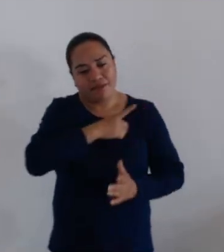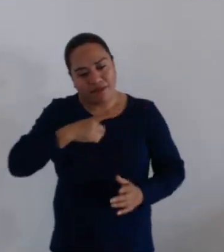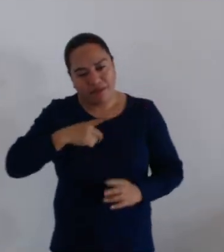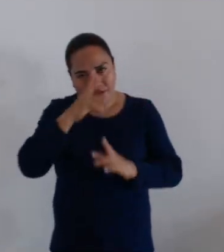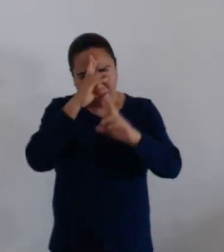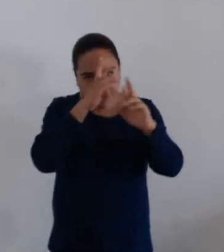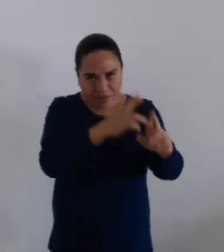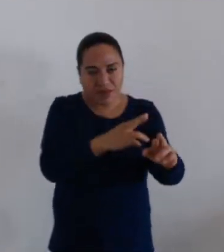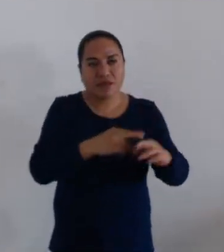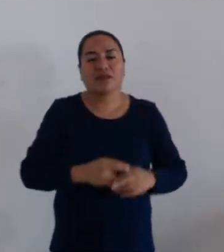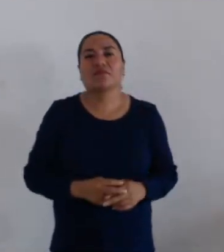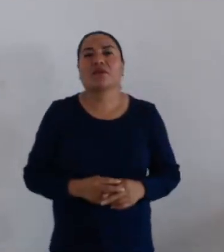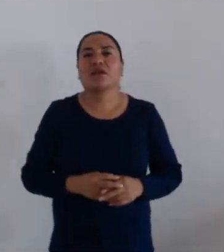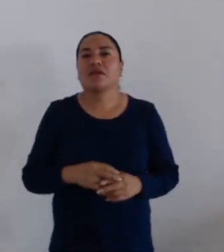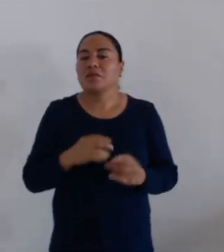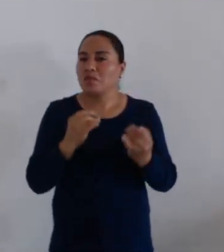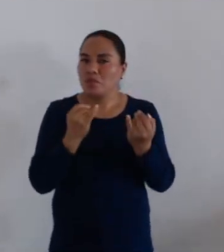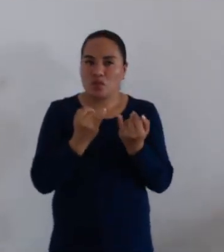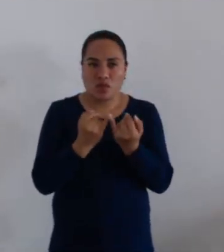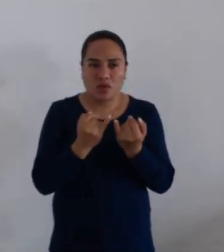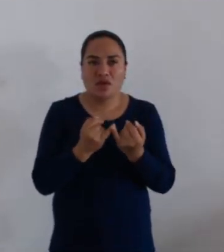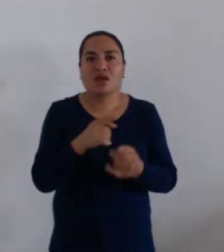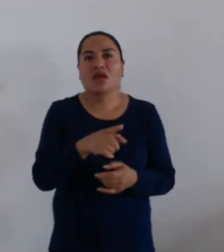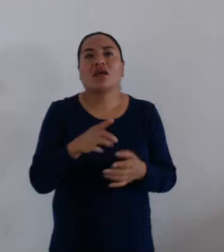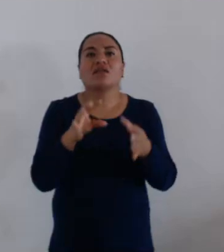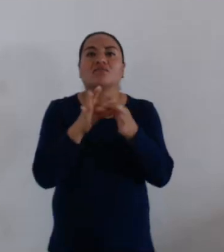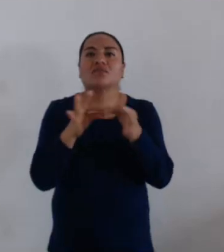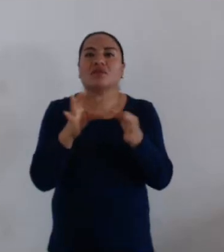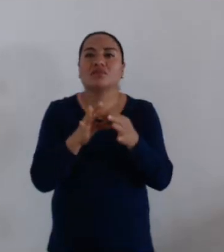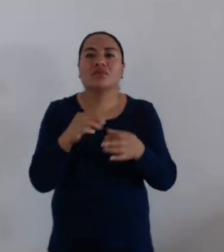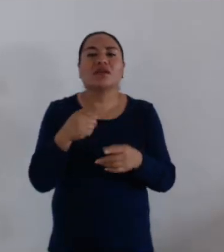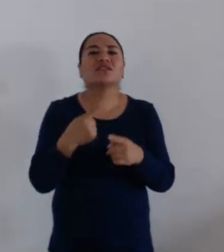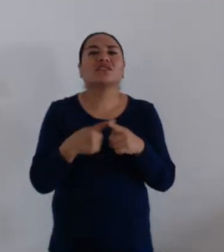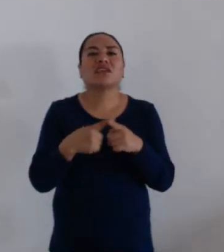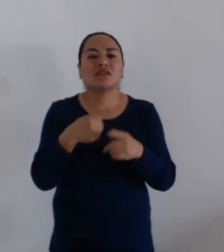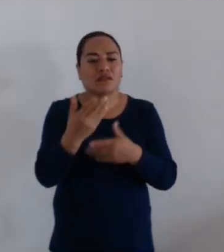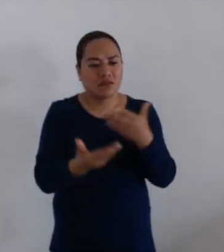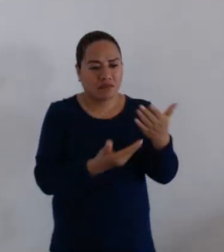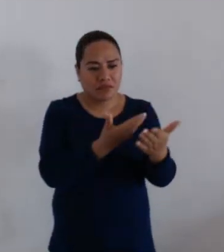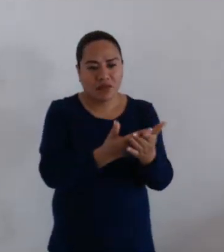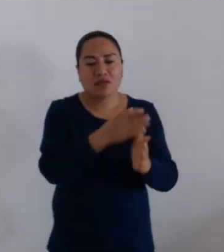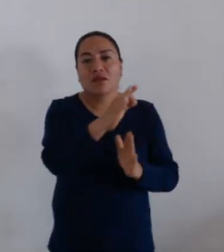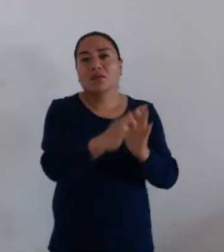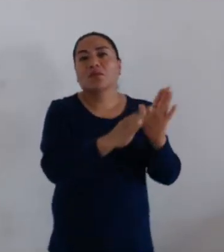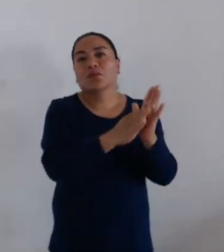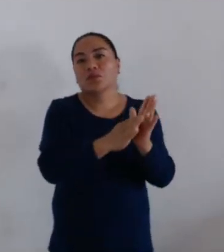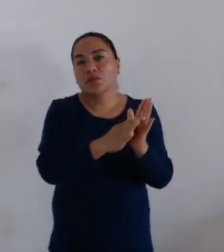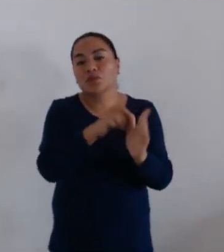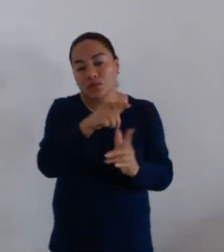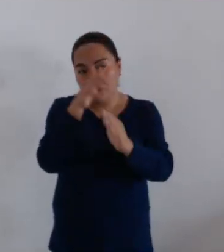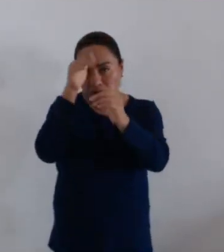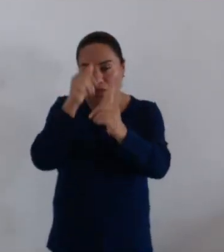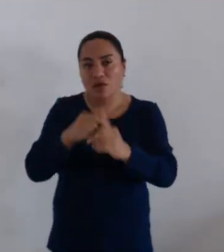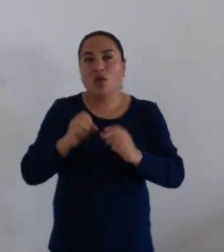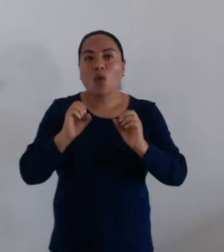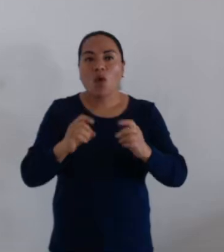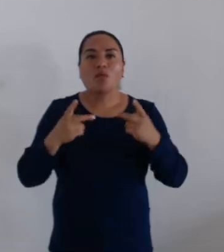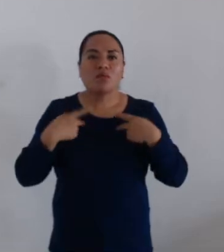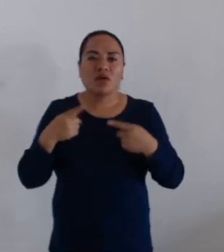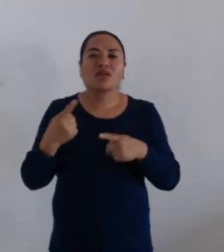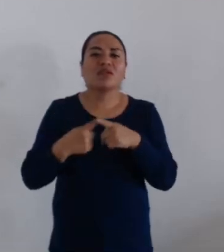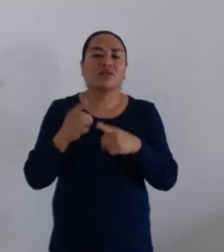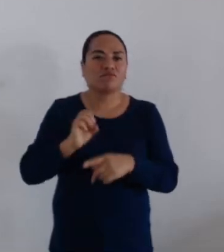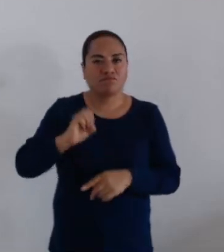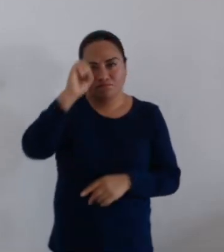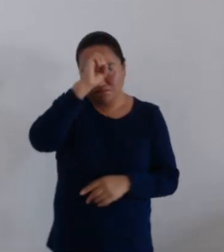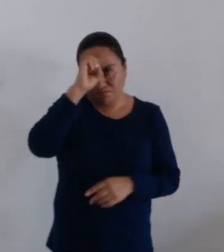ser, más lo que en su momento llegue a señalar el proponente de este punto de acuerdo o alguna de las intervenciones que puedan